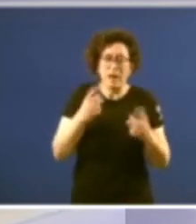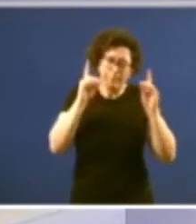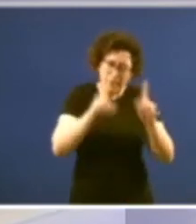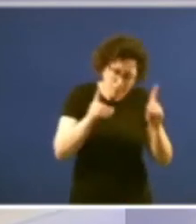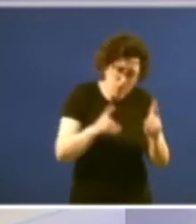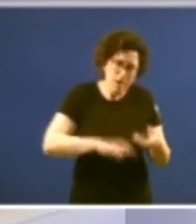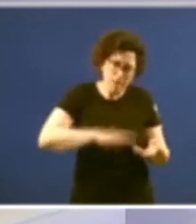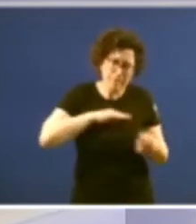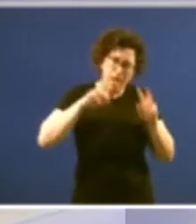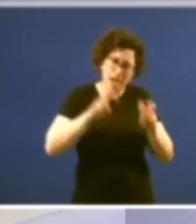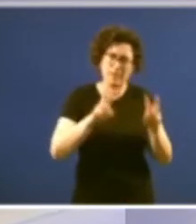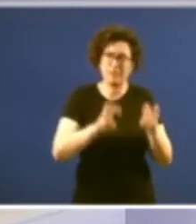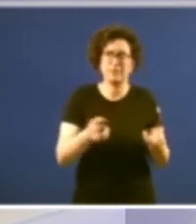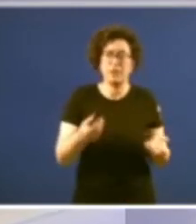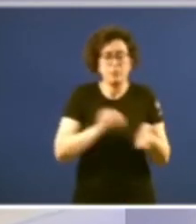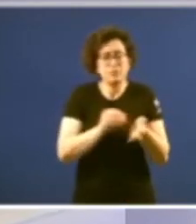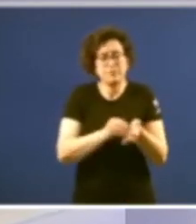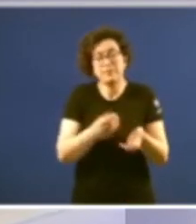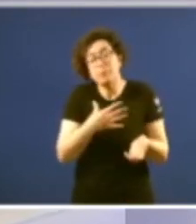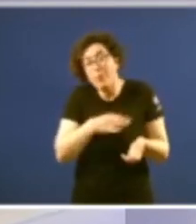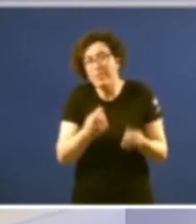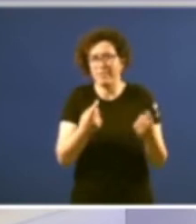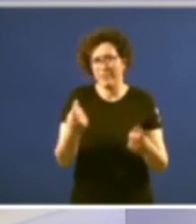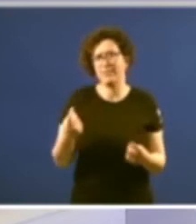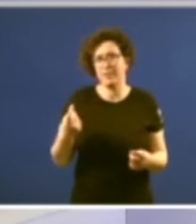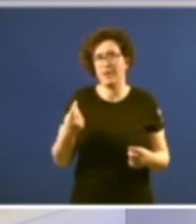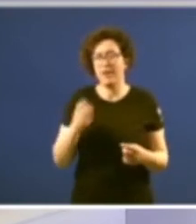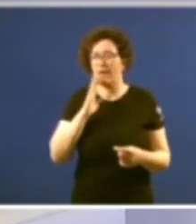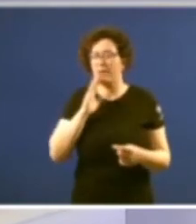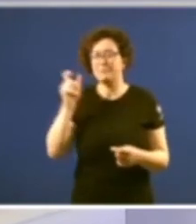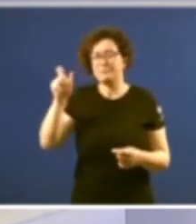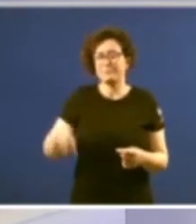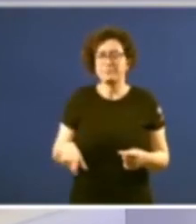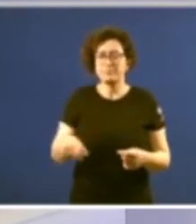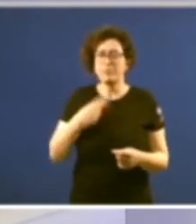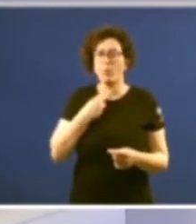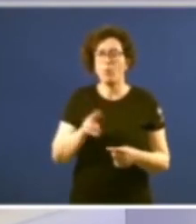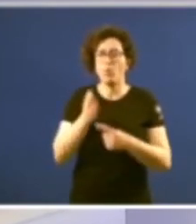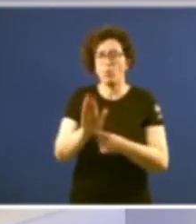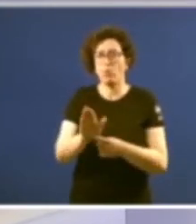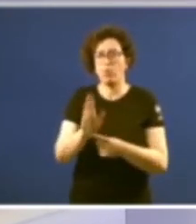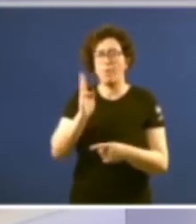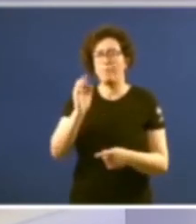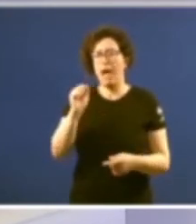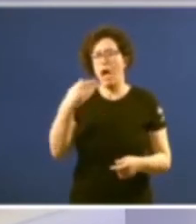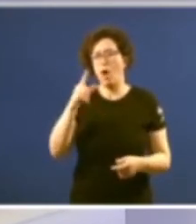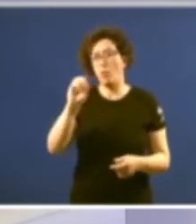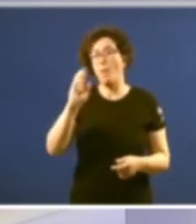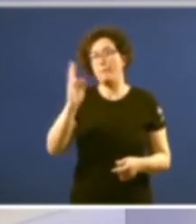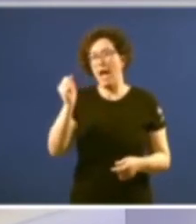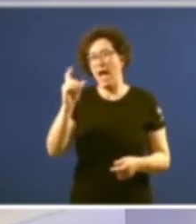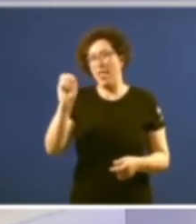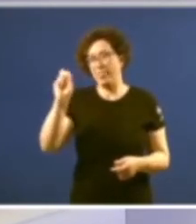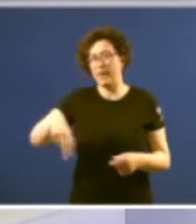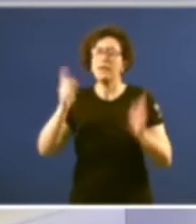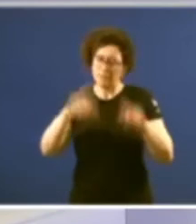capacidade analítica que quizá se votou en falta naqueles días como ten dito unha voz tan autorizada como a de Pablo Padín tamén integrante